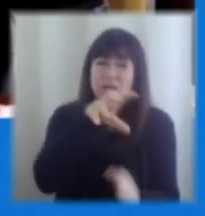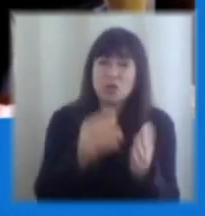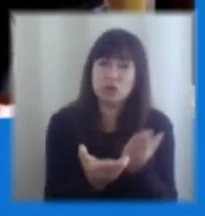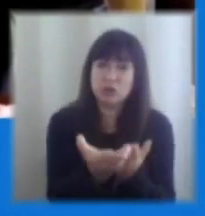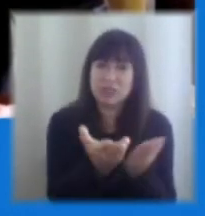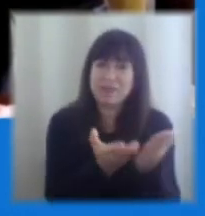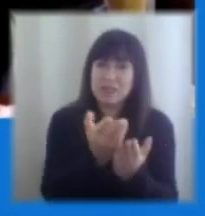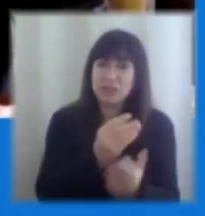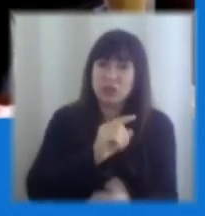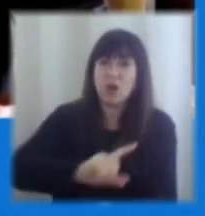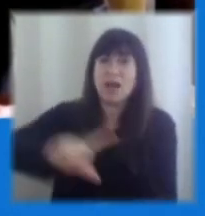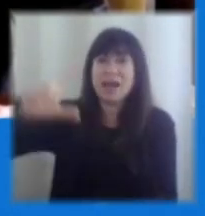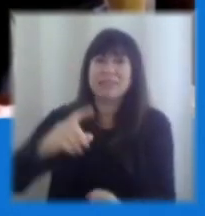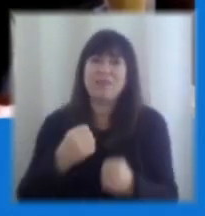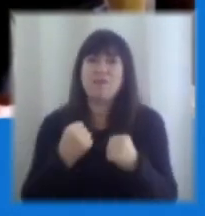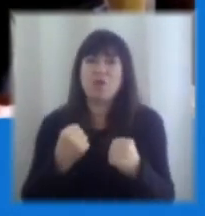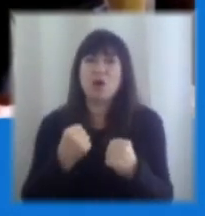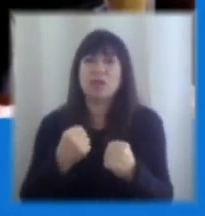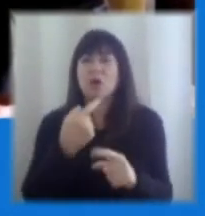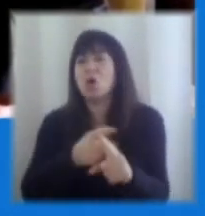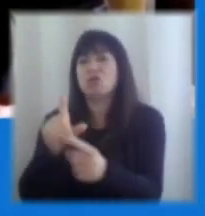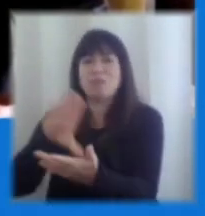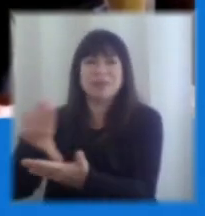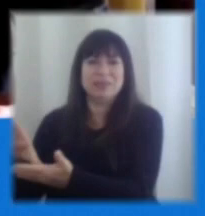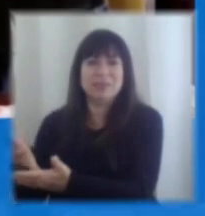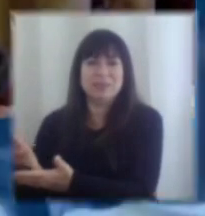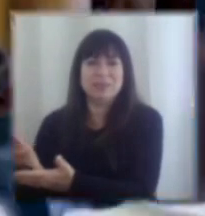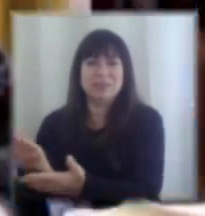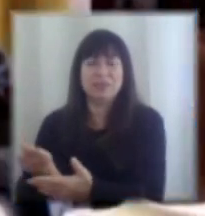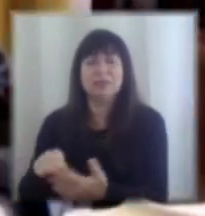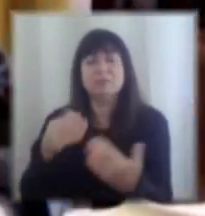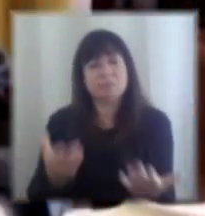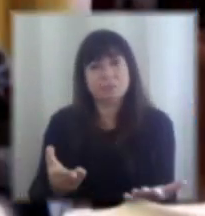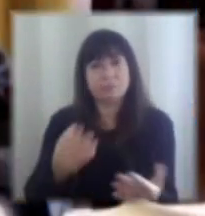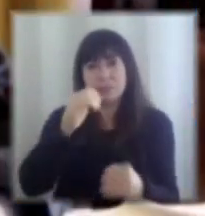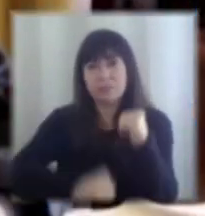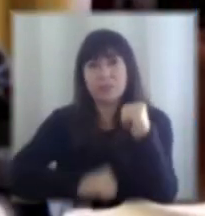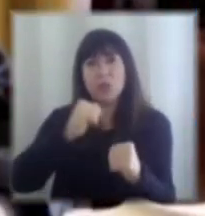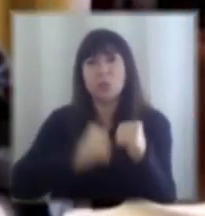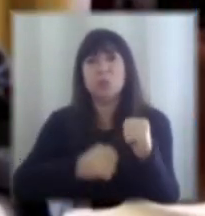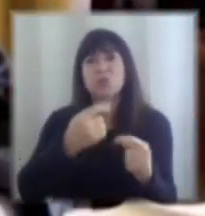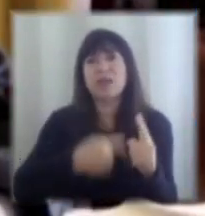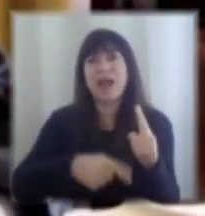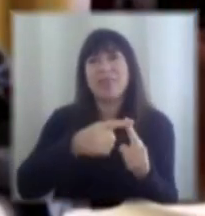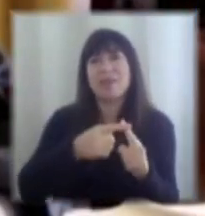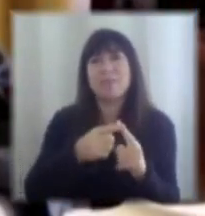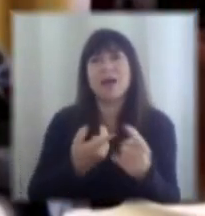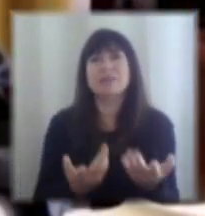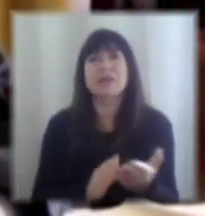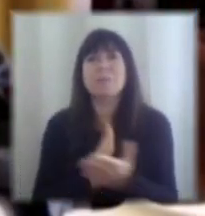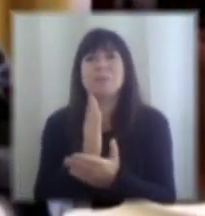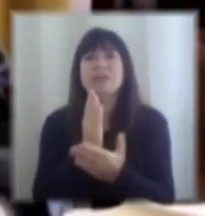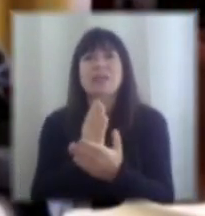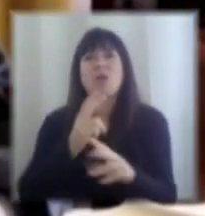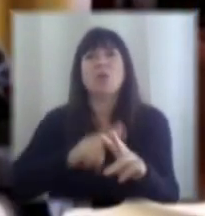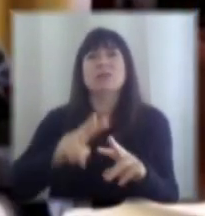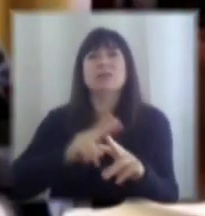mucho más fuerte que el resto ha sido una industria además que ha empezado a generar exportaciones